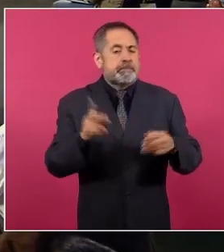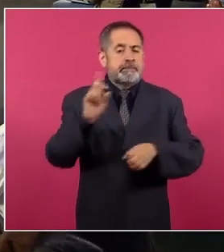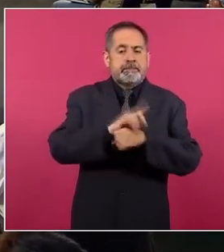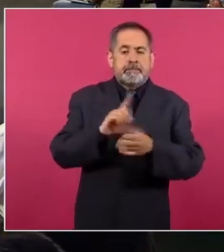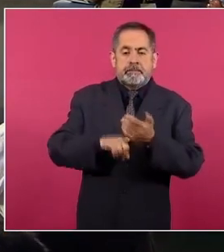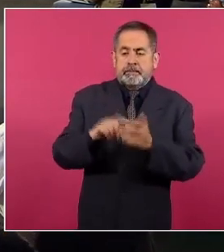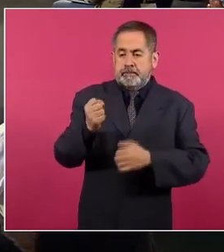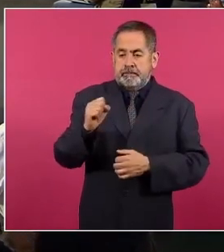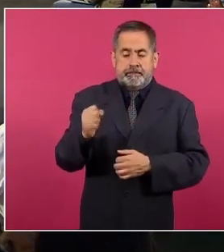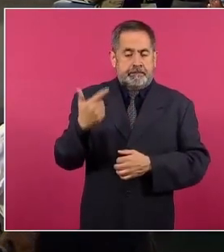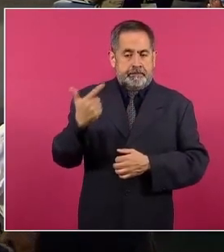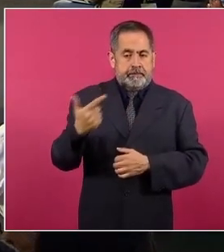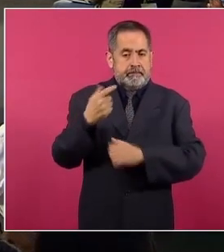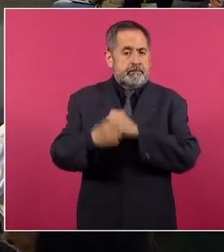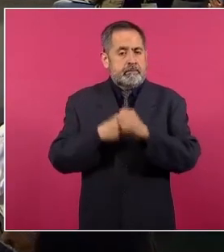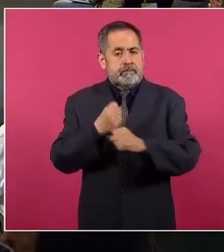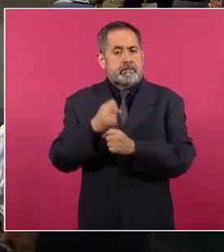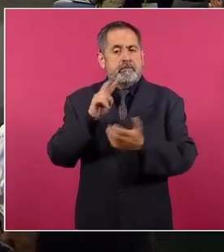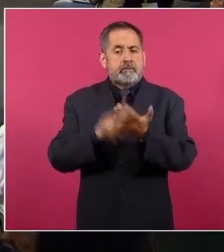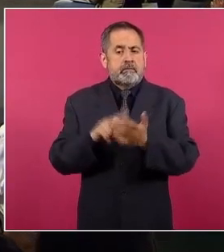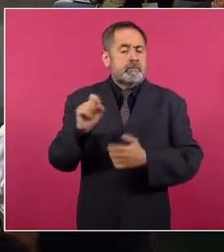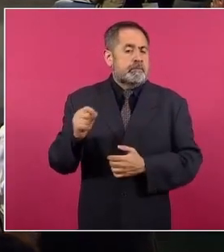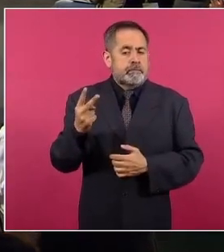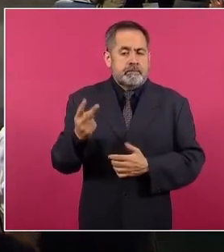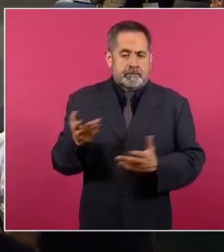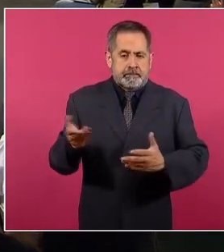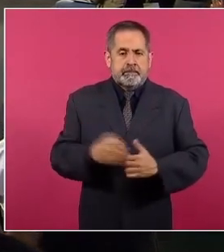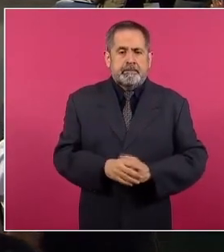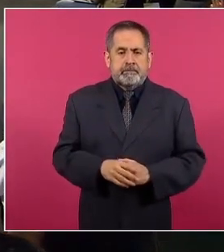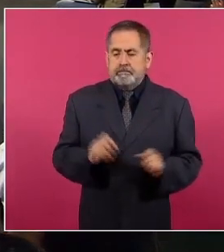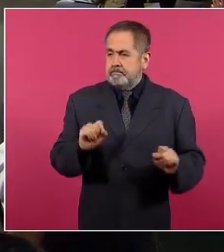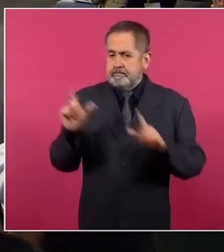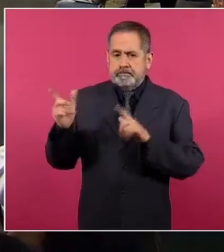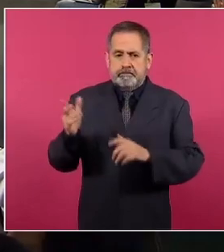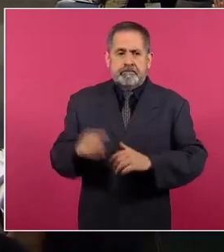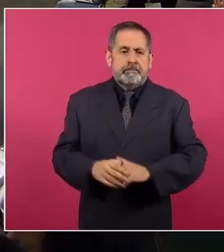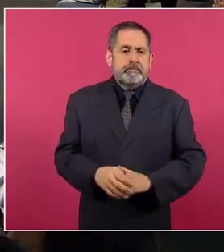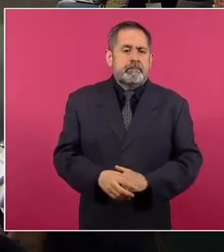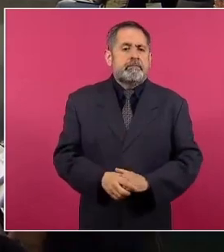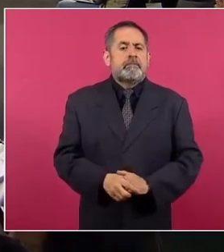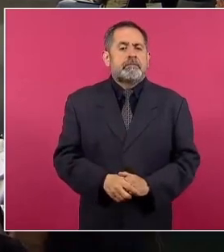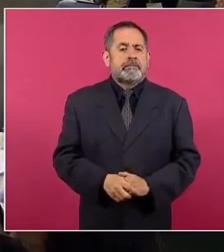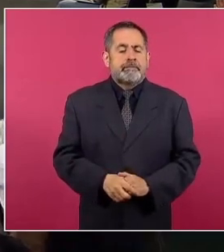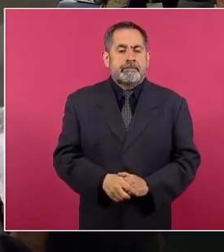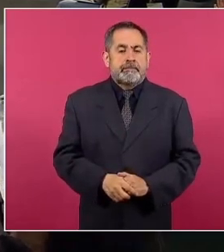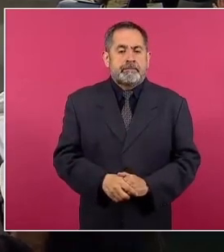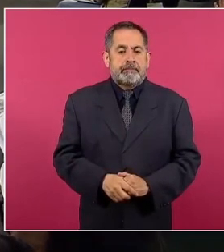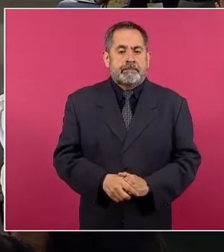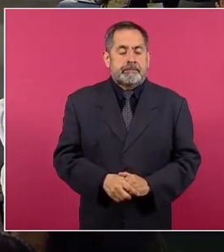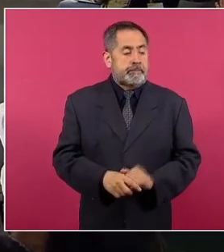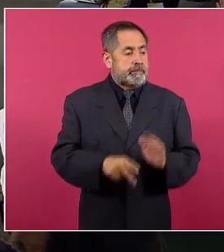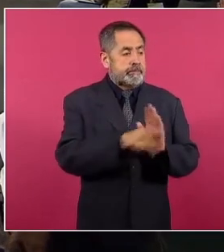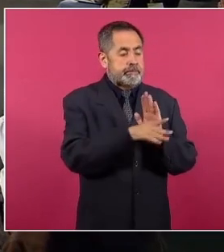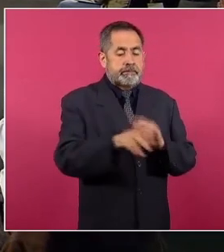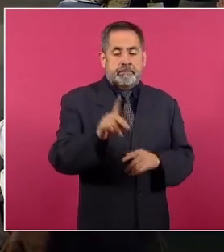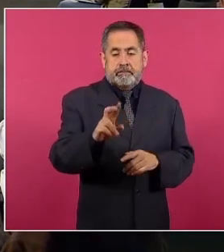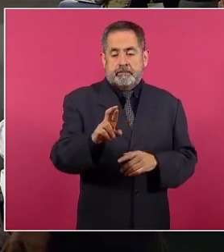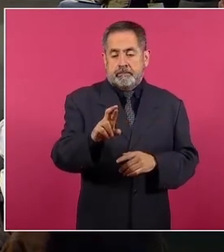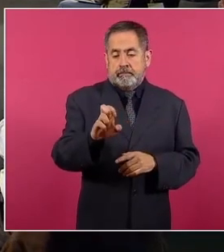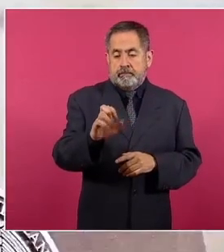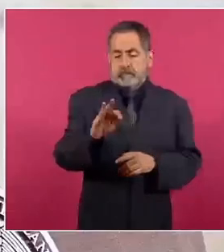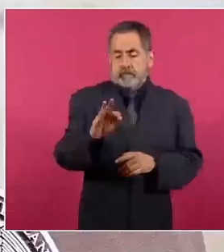septiembre de 2022. Si me ponen la primera, por favor. Reforma defiende a